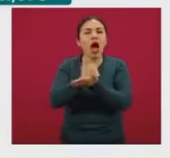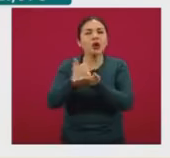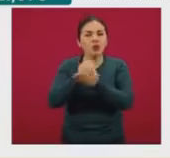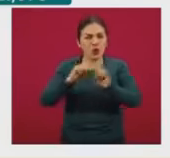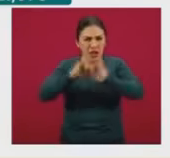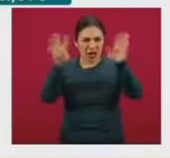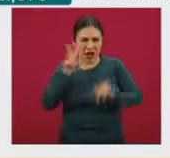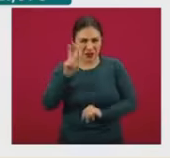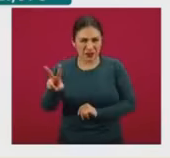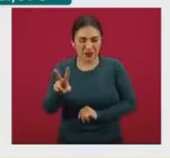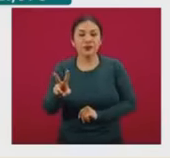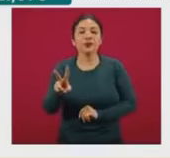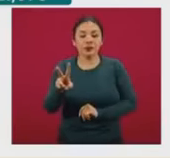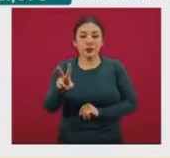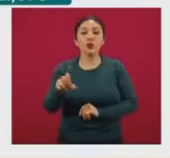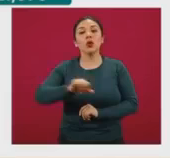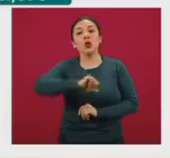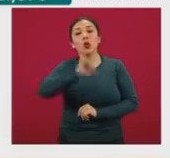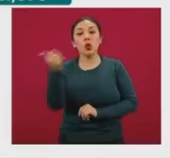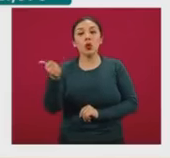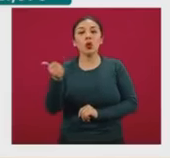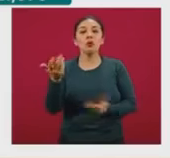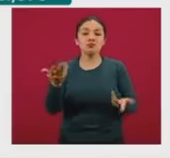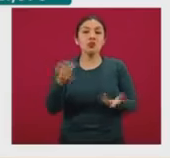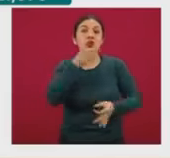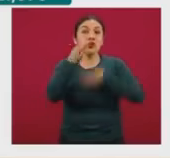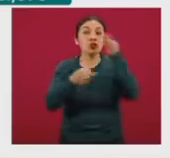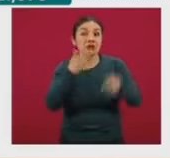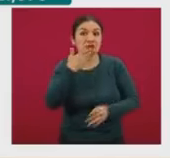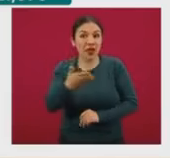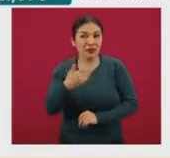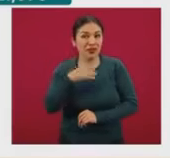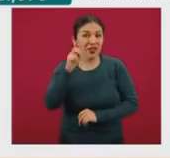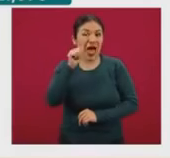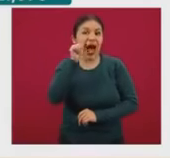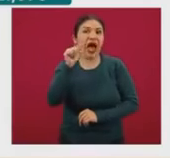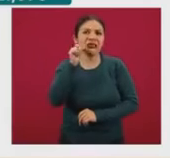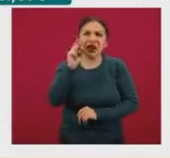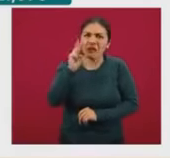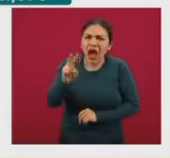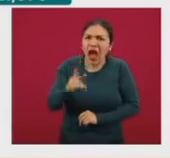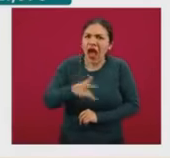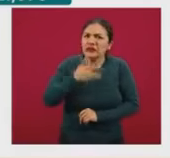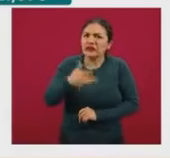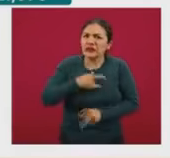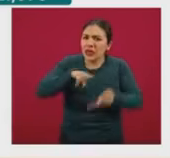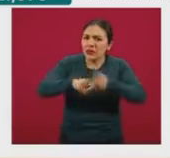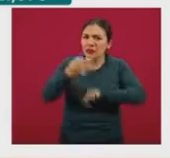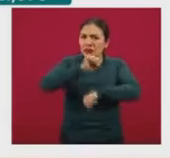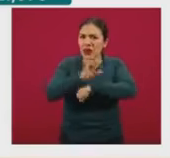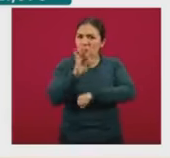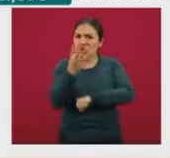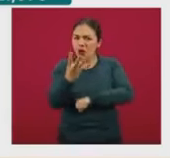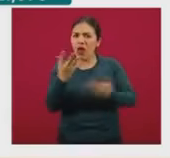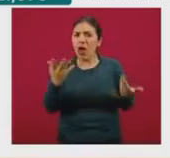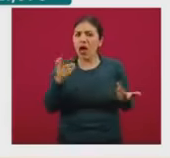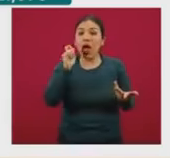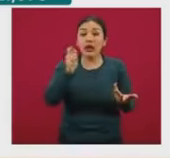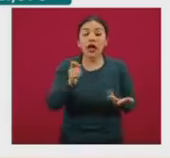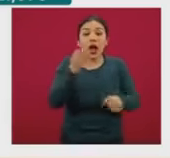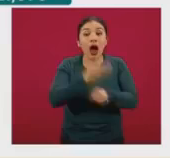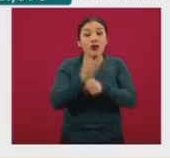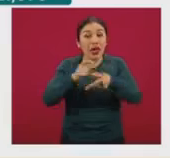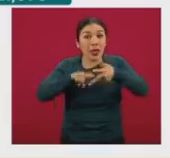azul. Y una, digamos, buena noticia que veíamos ya desde el día de ayer, que abrimos la semana 44, es que estamos